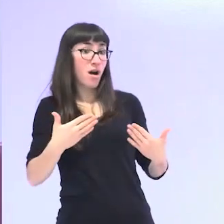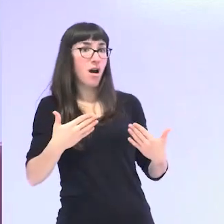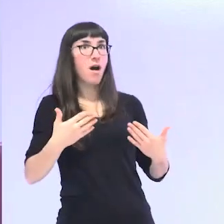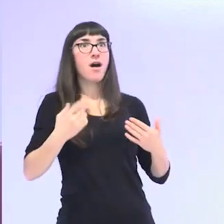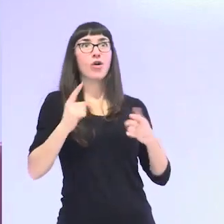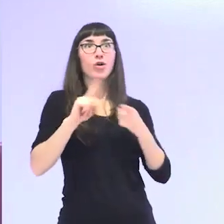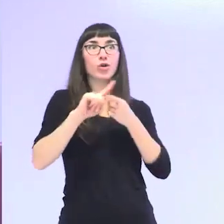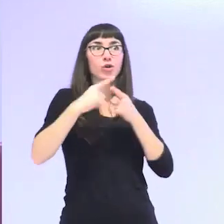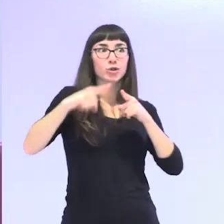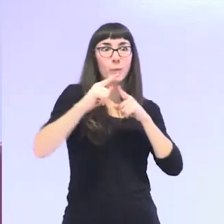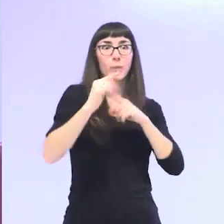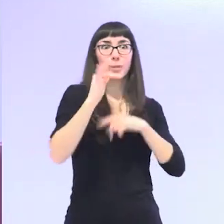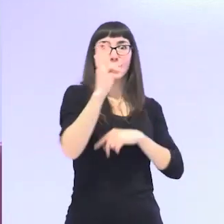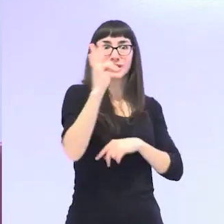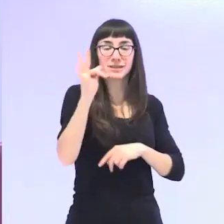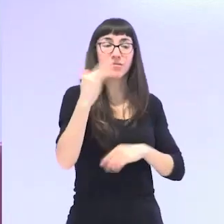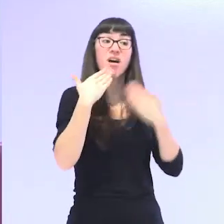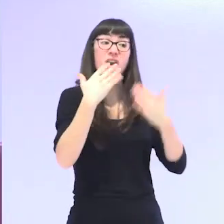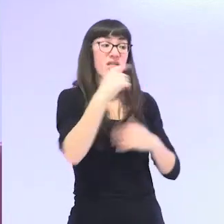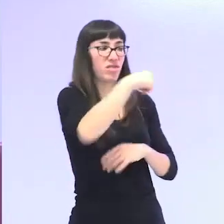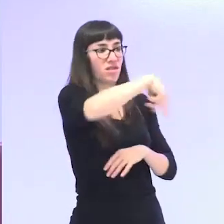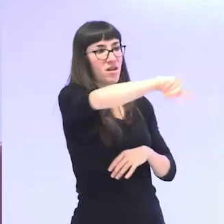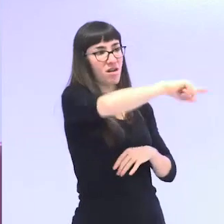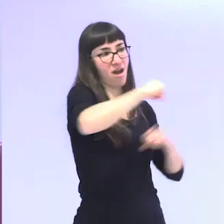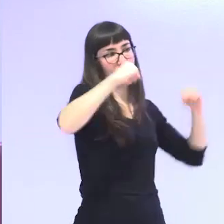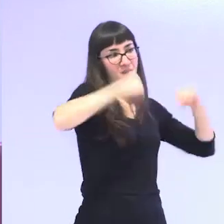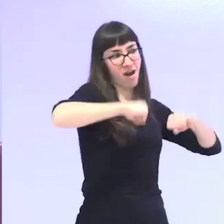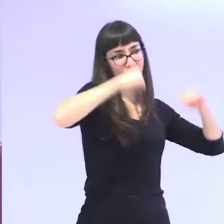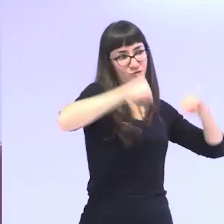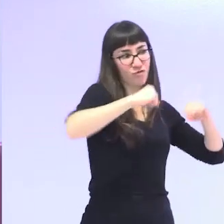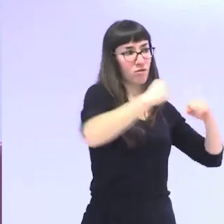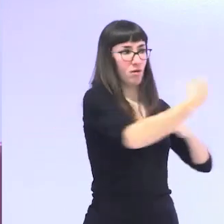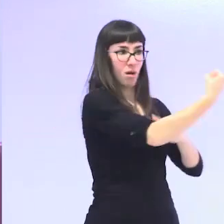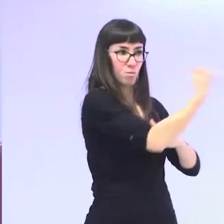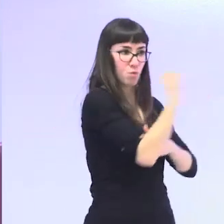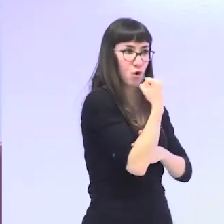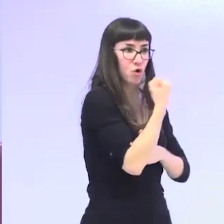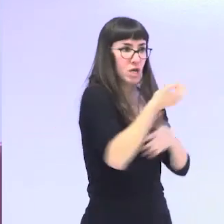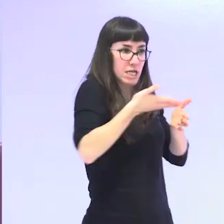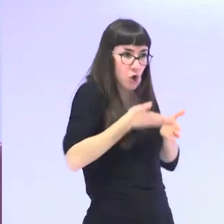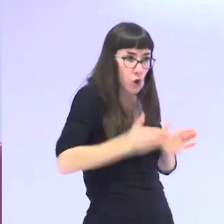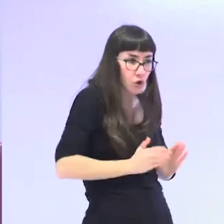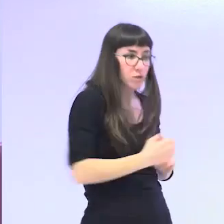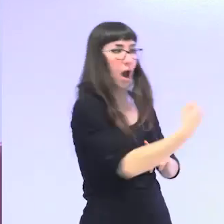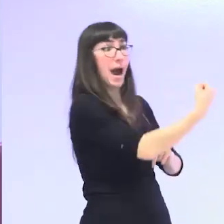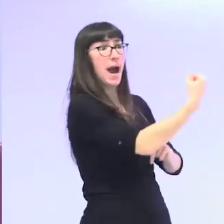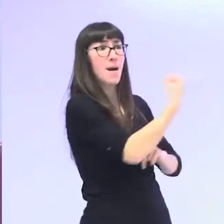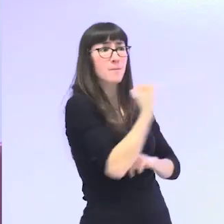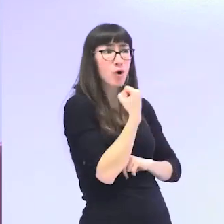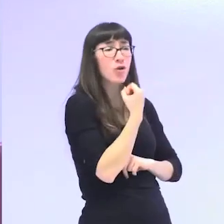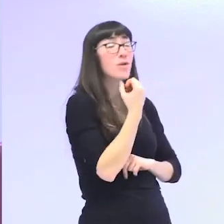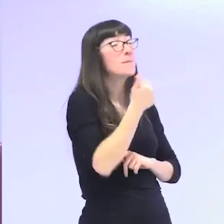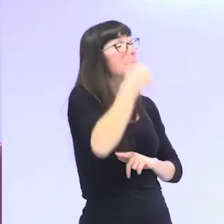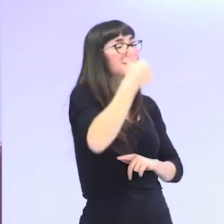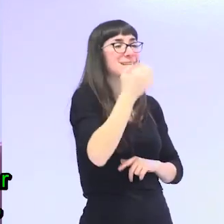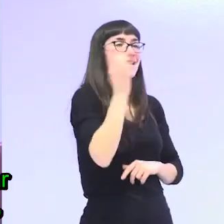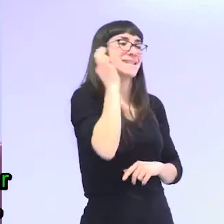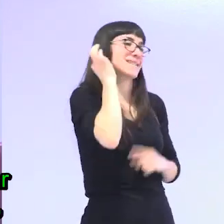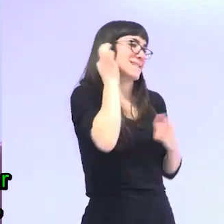y en el cuidado de nietos y de nietas y de personas dependientes porque ayudan a los hijos pero especialmente ayudan a las hijas